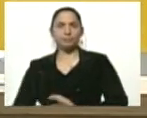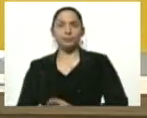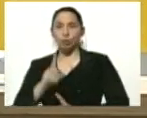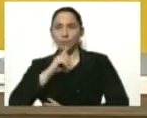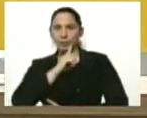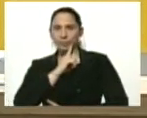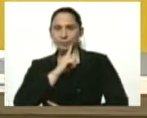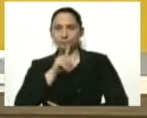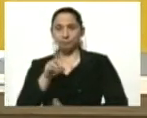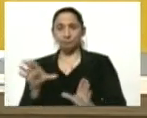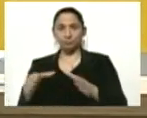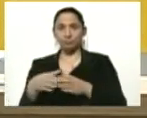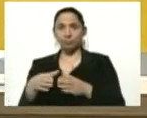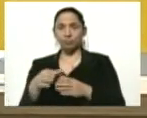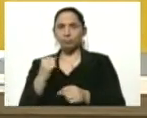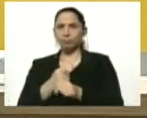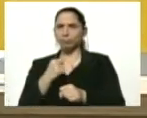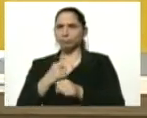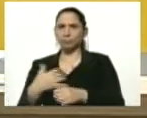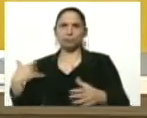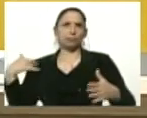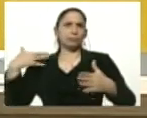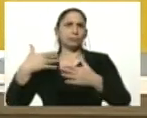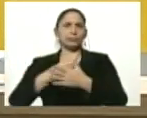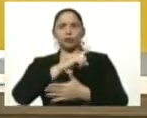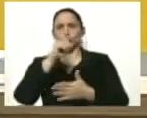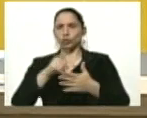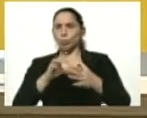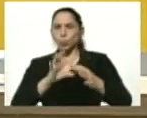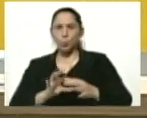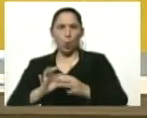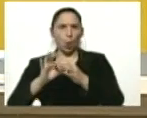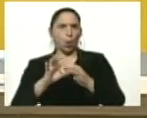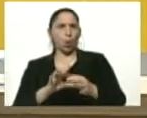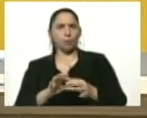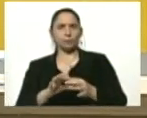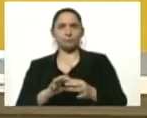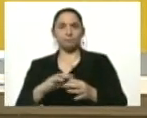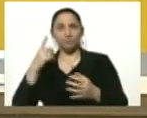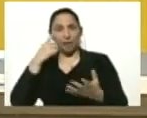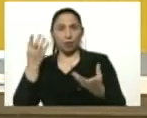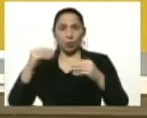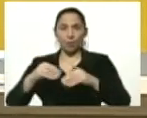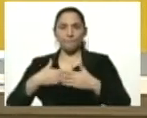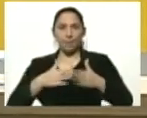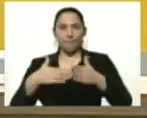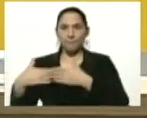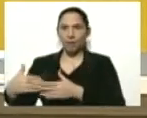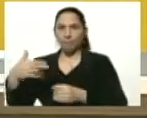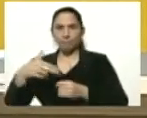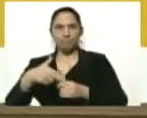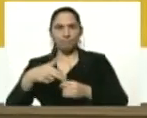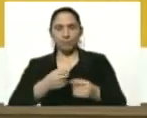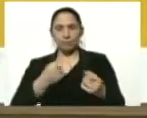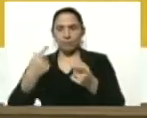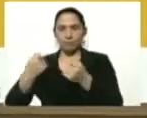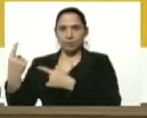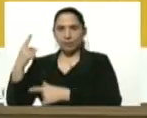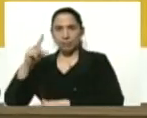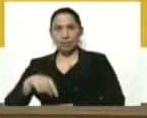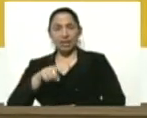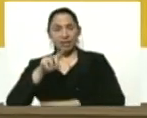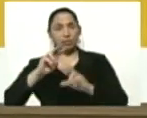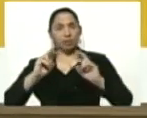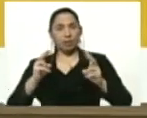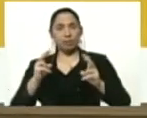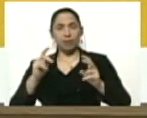bueno, un equipo que ha trabajado en absoluta coordinación para garantizar el suministro de gasolina. Y era uno de los